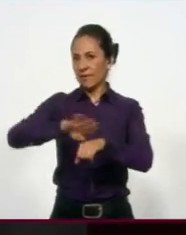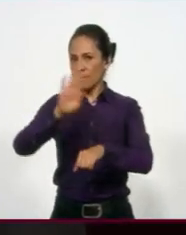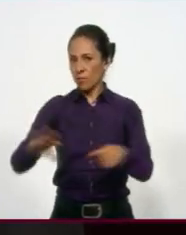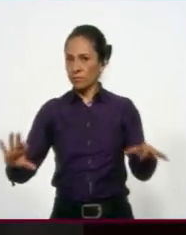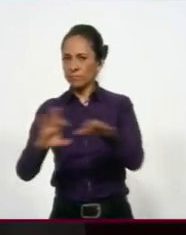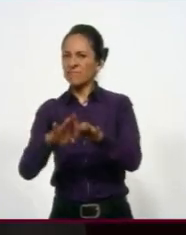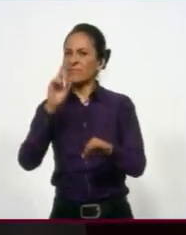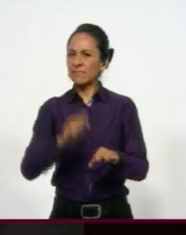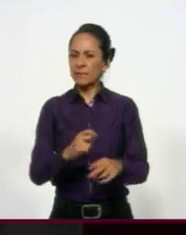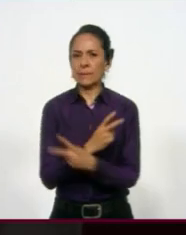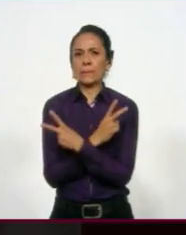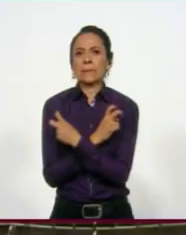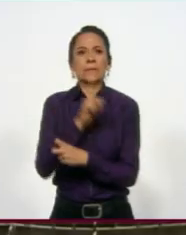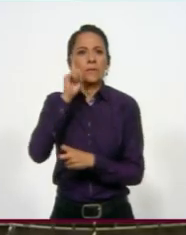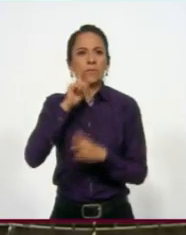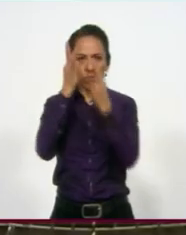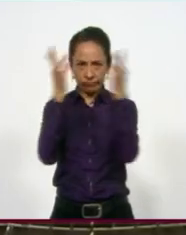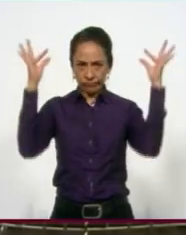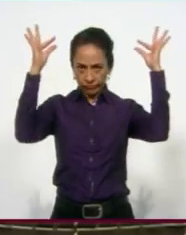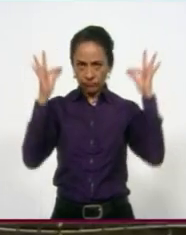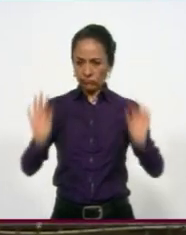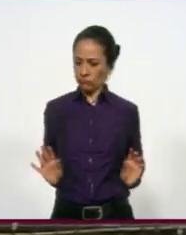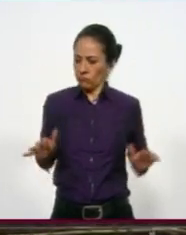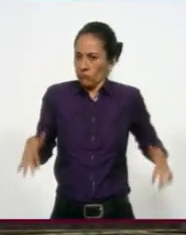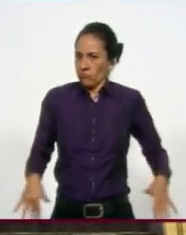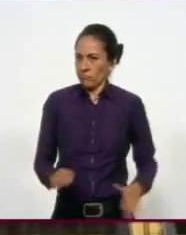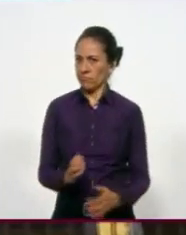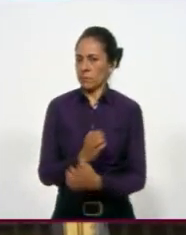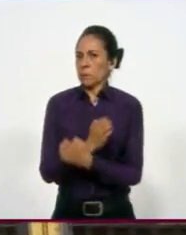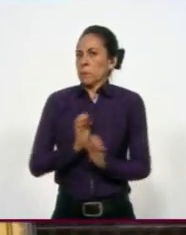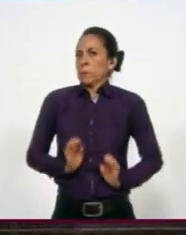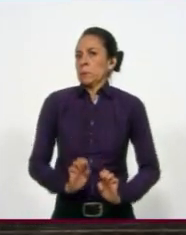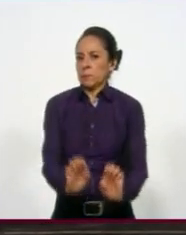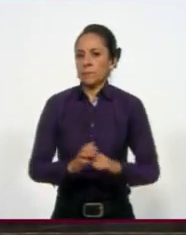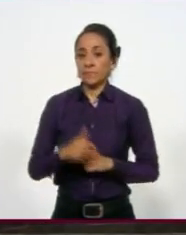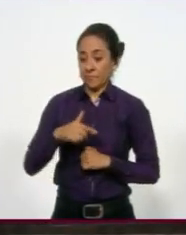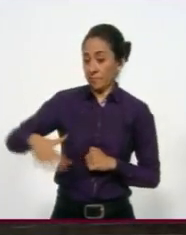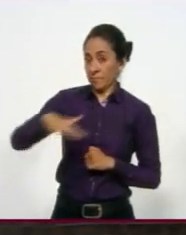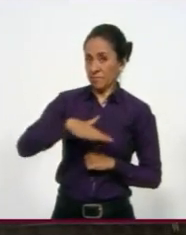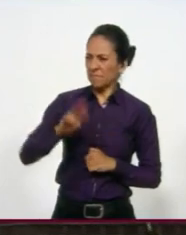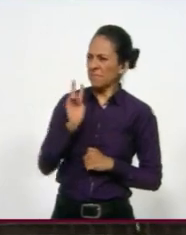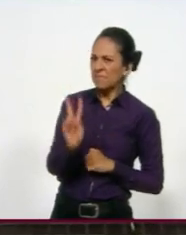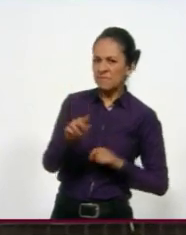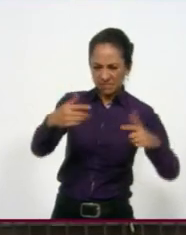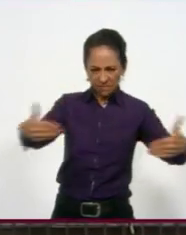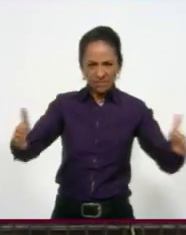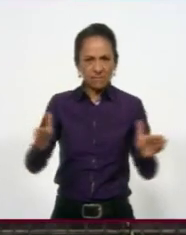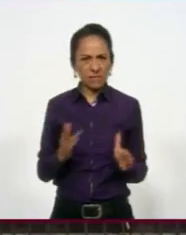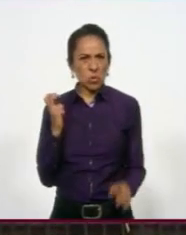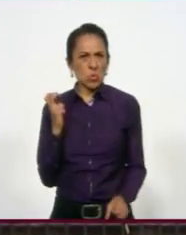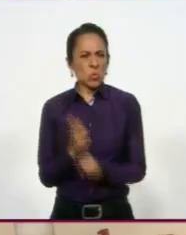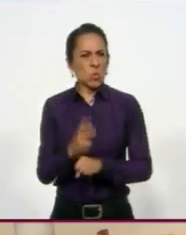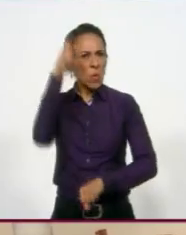catrina gigante. Aquí la historia. Por fuera, la Alhóndiga de Granaditas se muestra como un cubo hermético de piedra